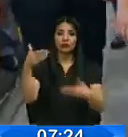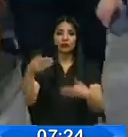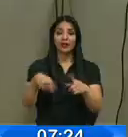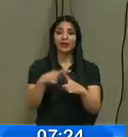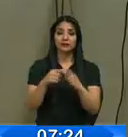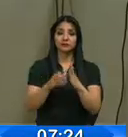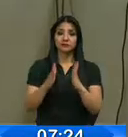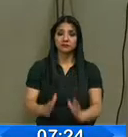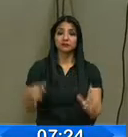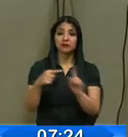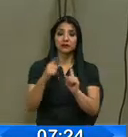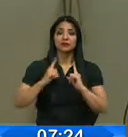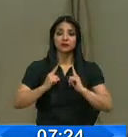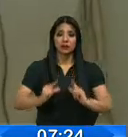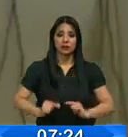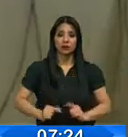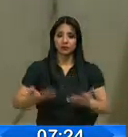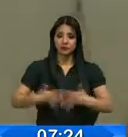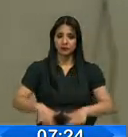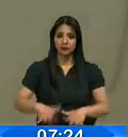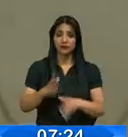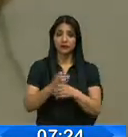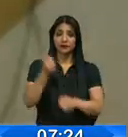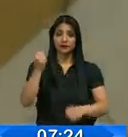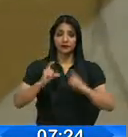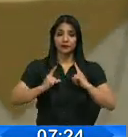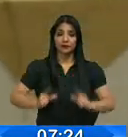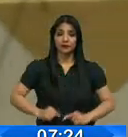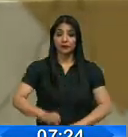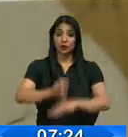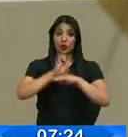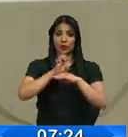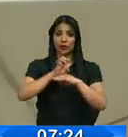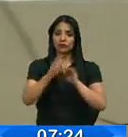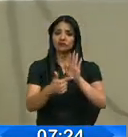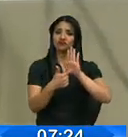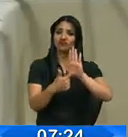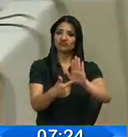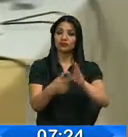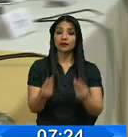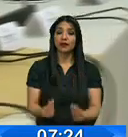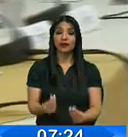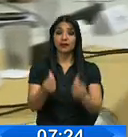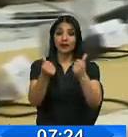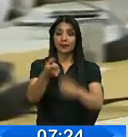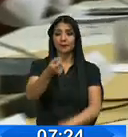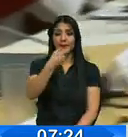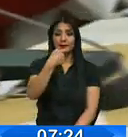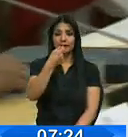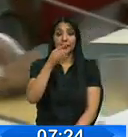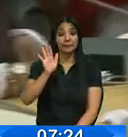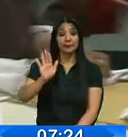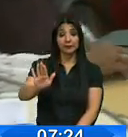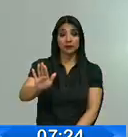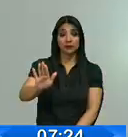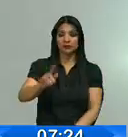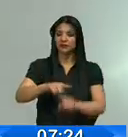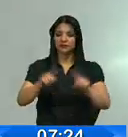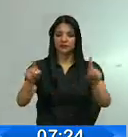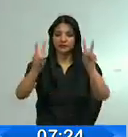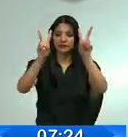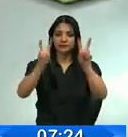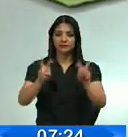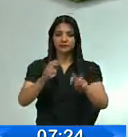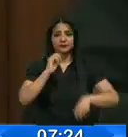ministra de Salud, Verónica Espinosa. La Federación Médica Ecuatoriana hizo referencia a la calidad de algunos medicamentos, entre otros temas.